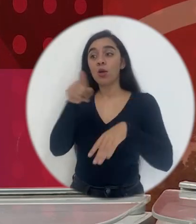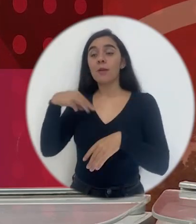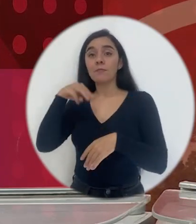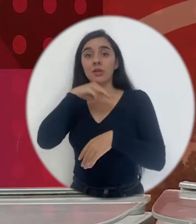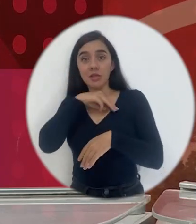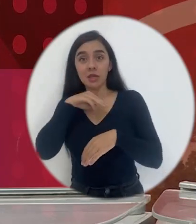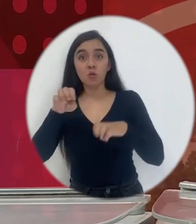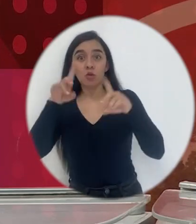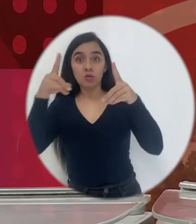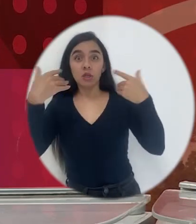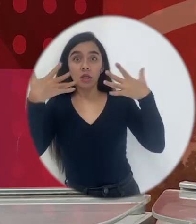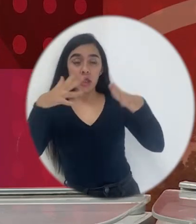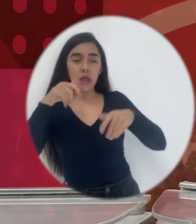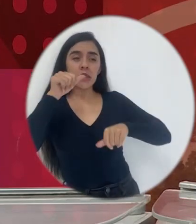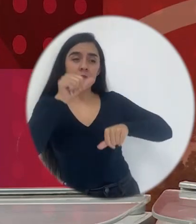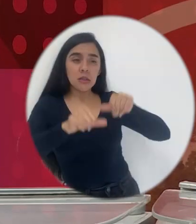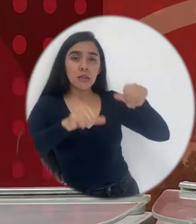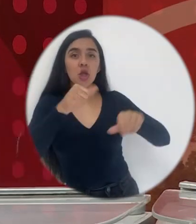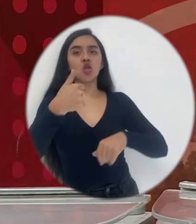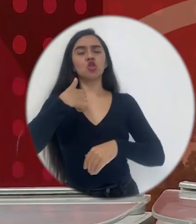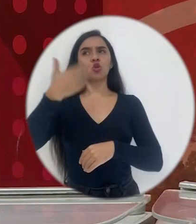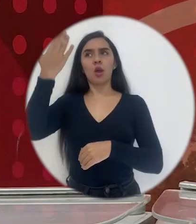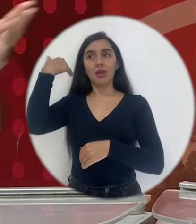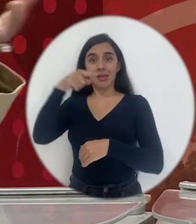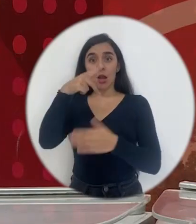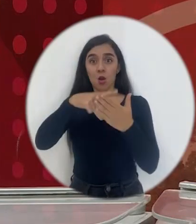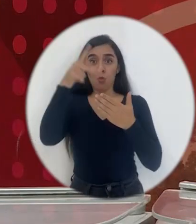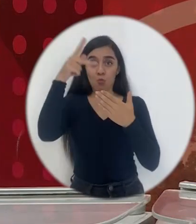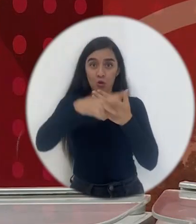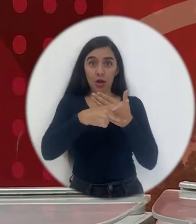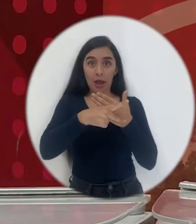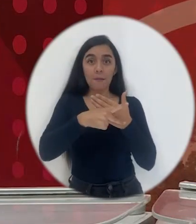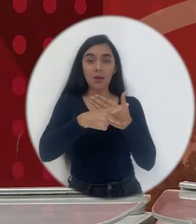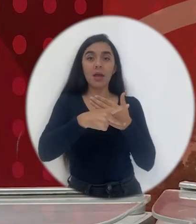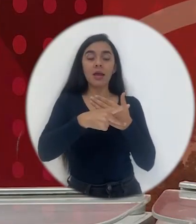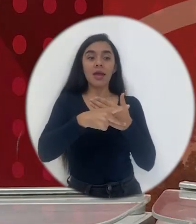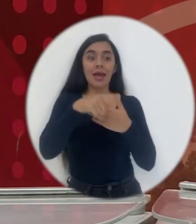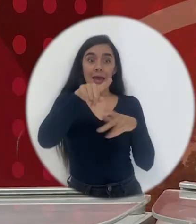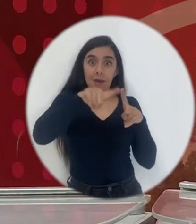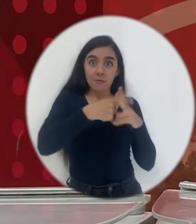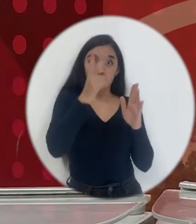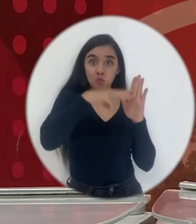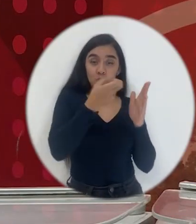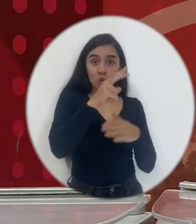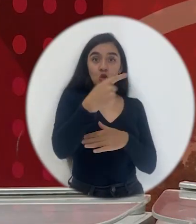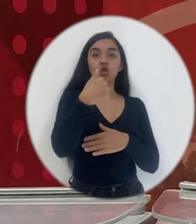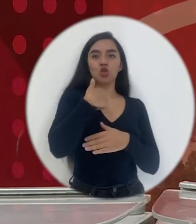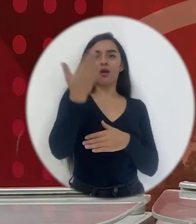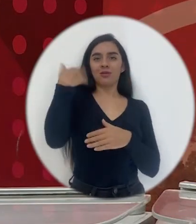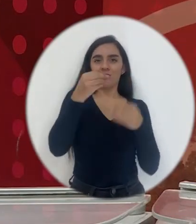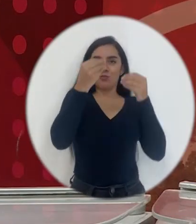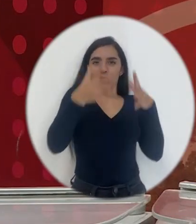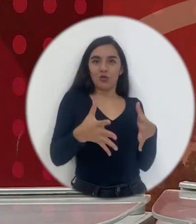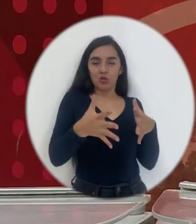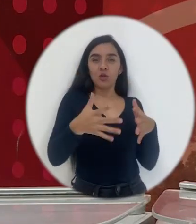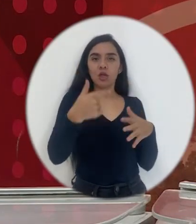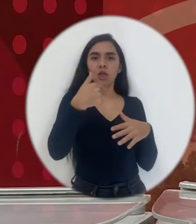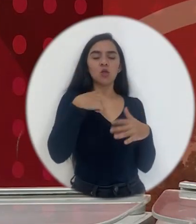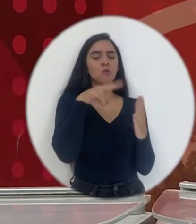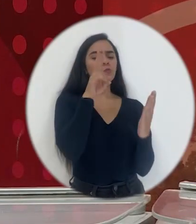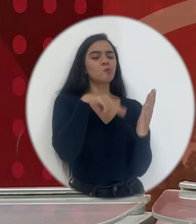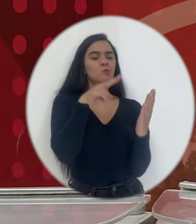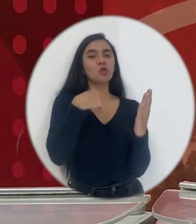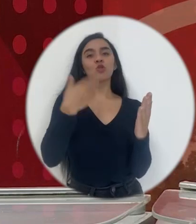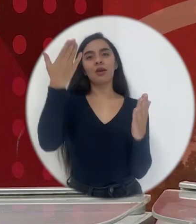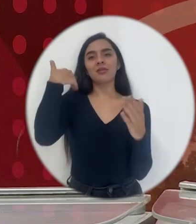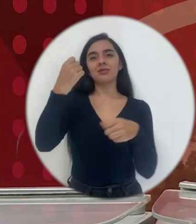Aunque el ministerio ha hecho sus esfuerzos, yo cuando el programa empezó, yo era profesora en ese tiempo y me acuerdo que me leí un par